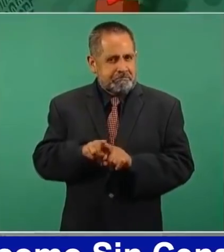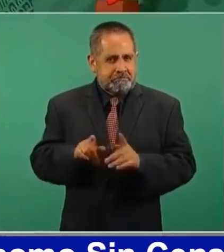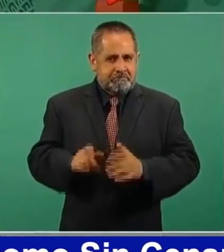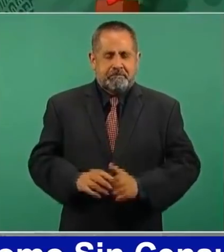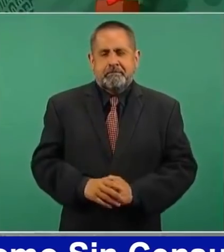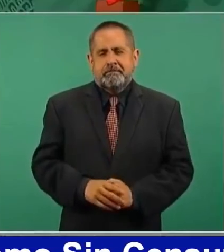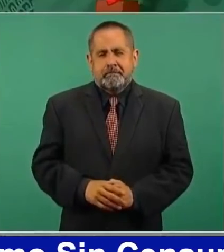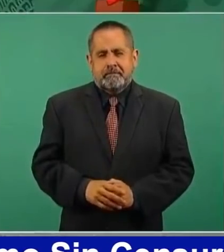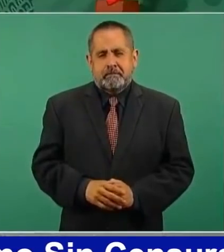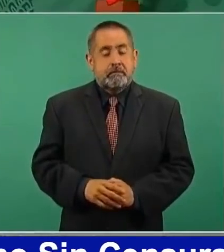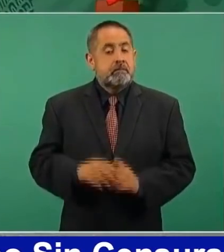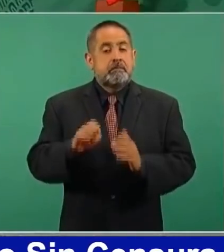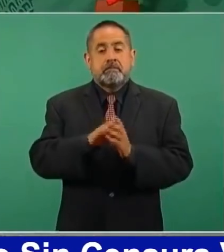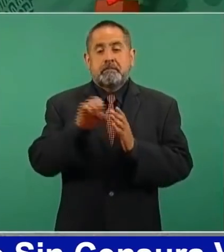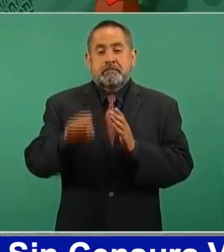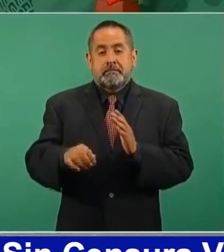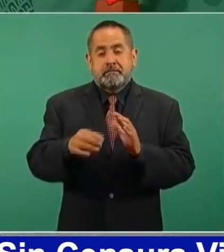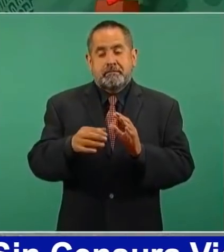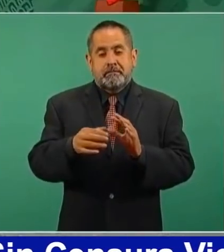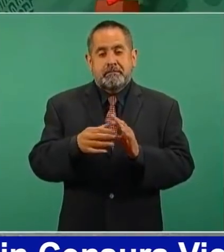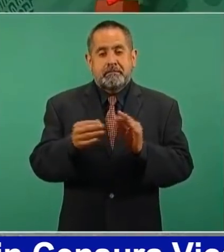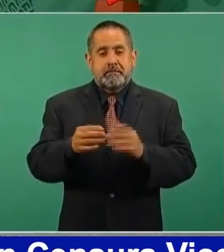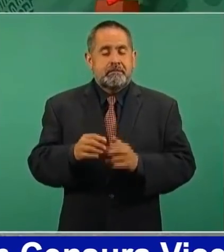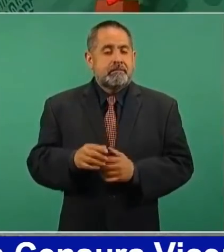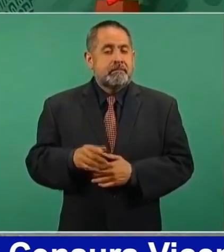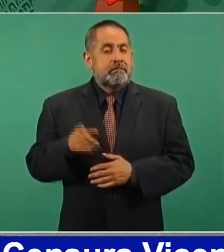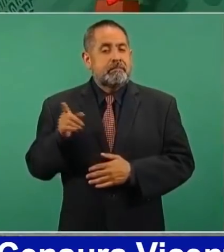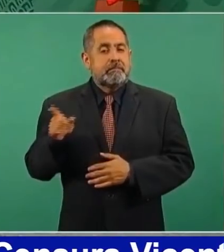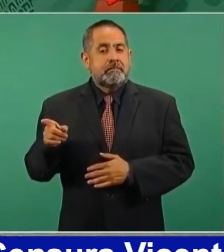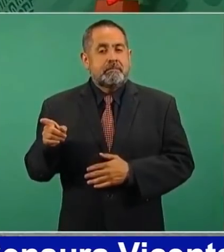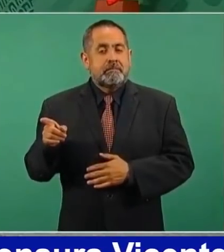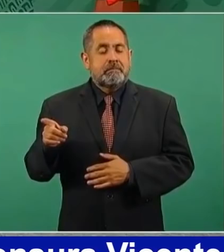por ejemplo el ponerse